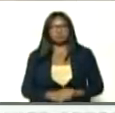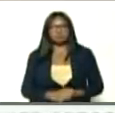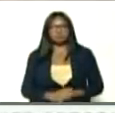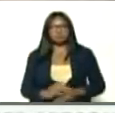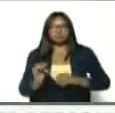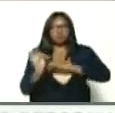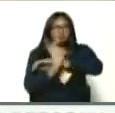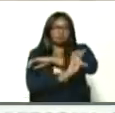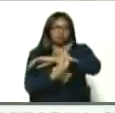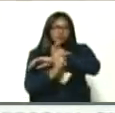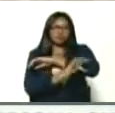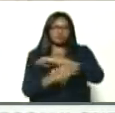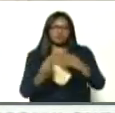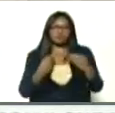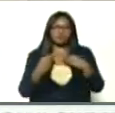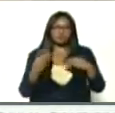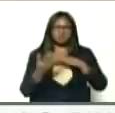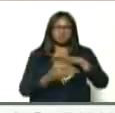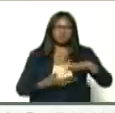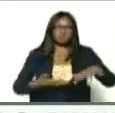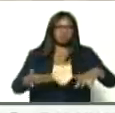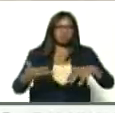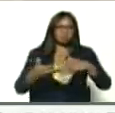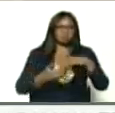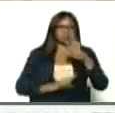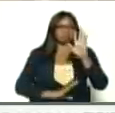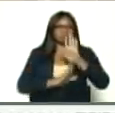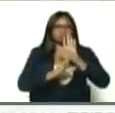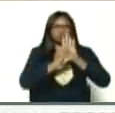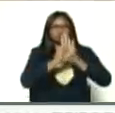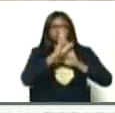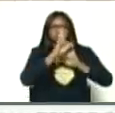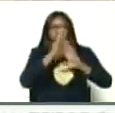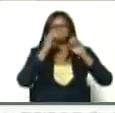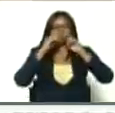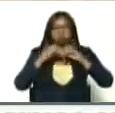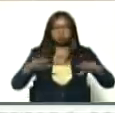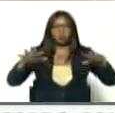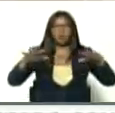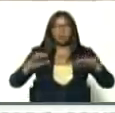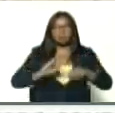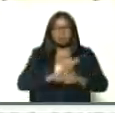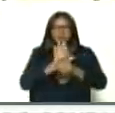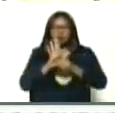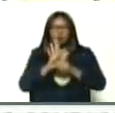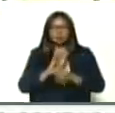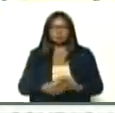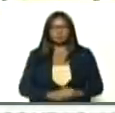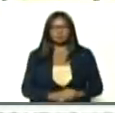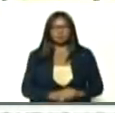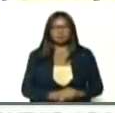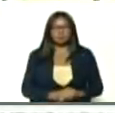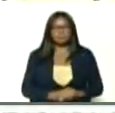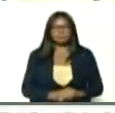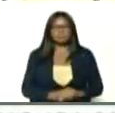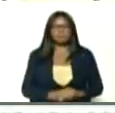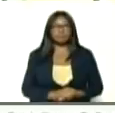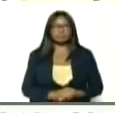viviendo una crisis tremenda de crecimiento del coronavirus, y el trocherismo,